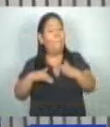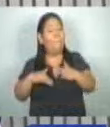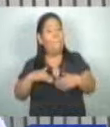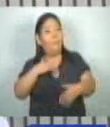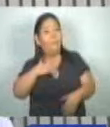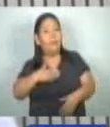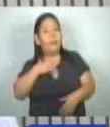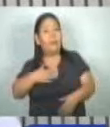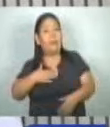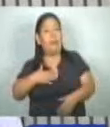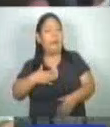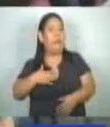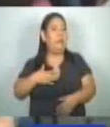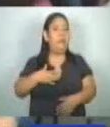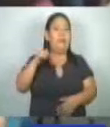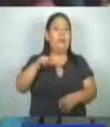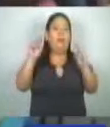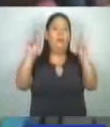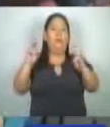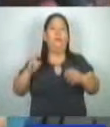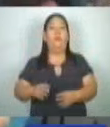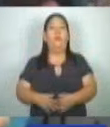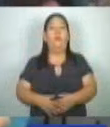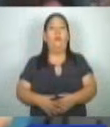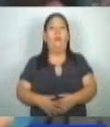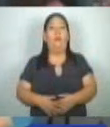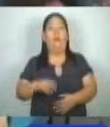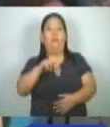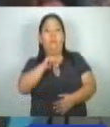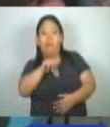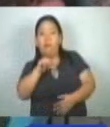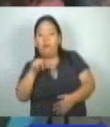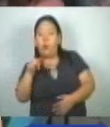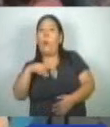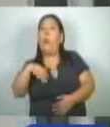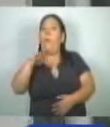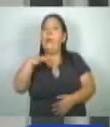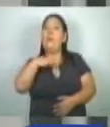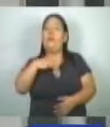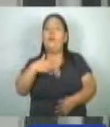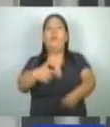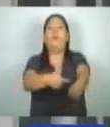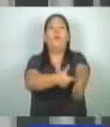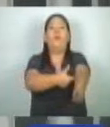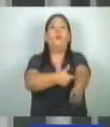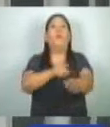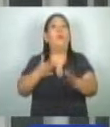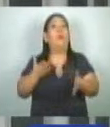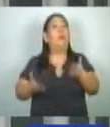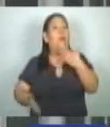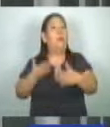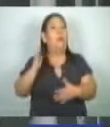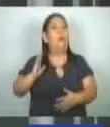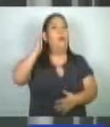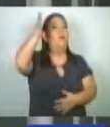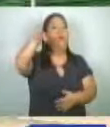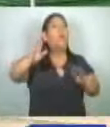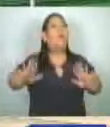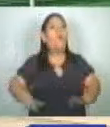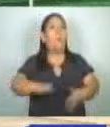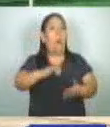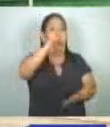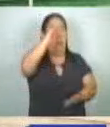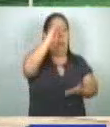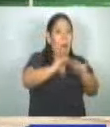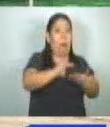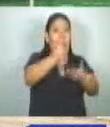el sistema. Incrementar las deficiencias en el sistema de salud es el resultado que se podría obtener con la disminución de recursos